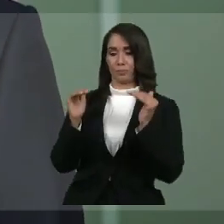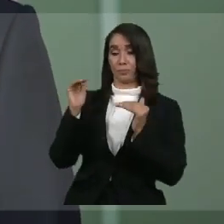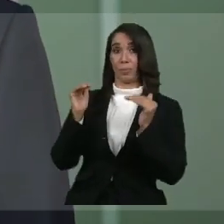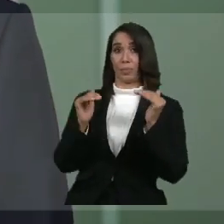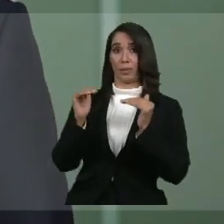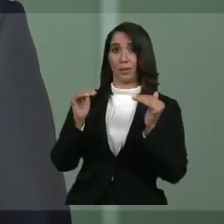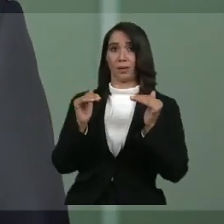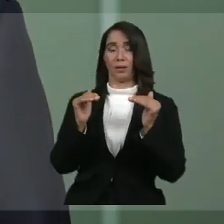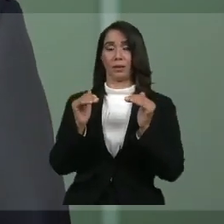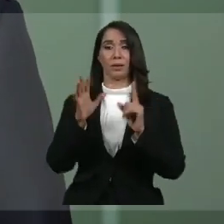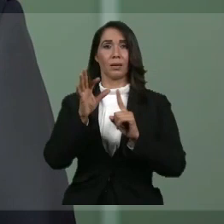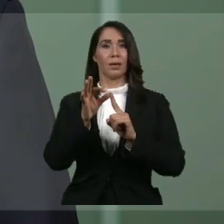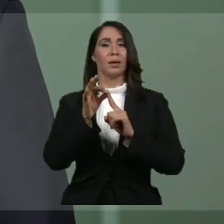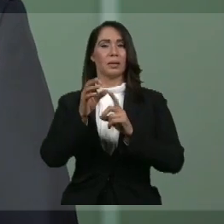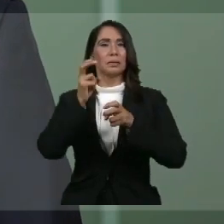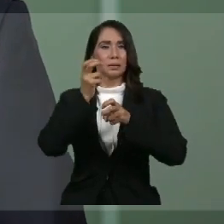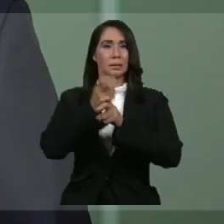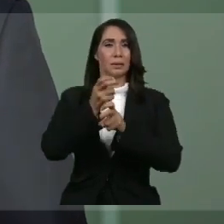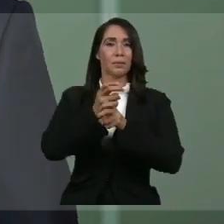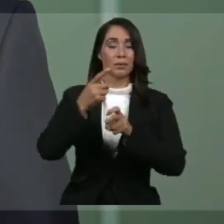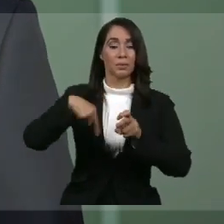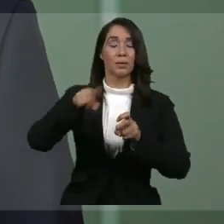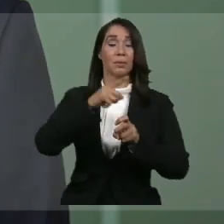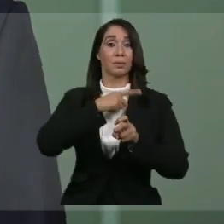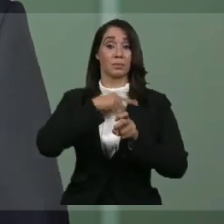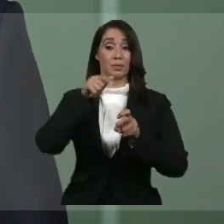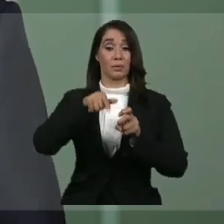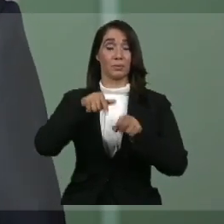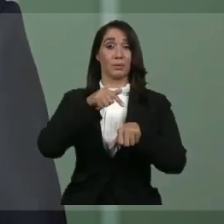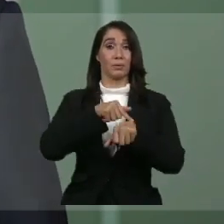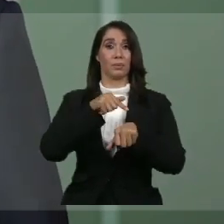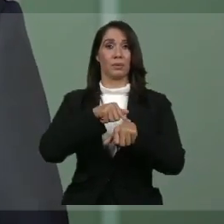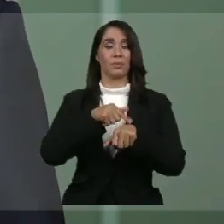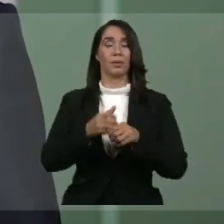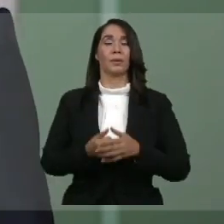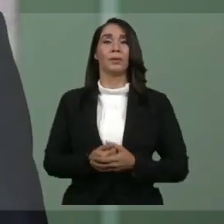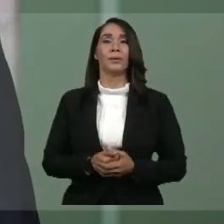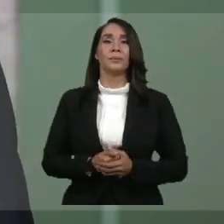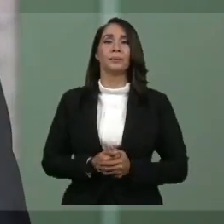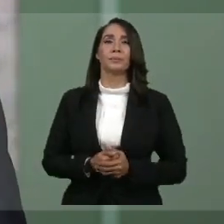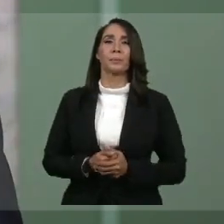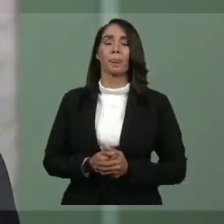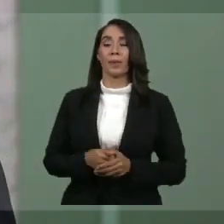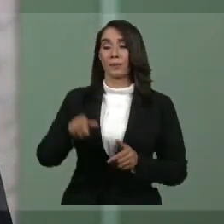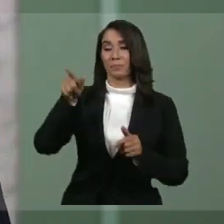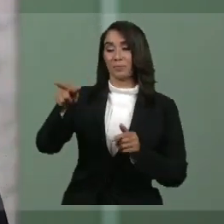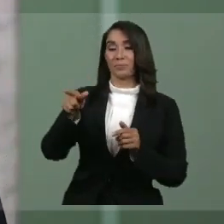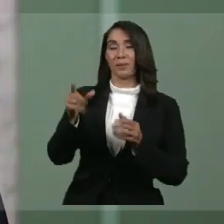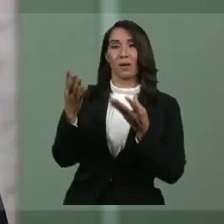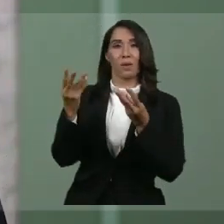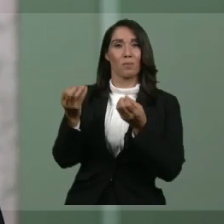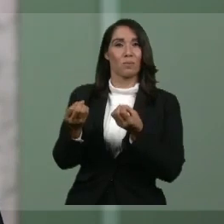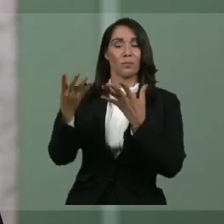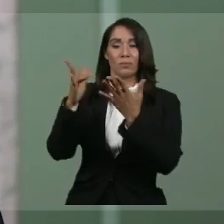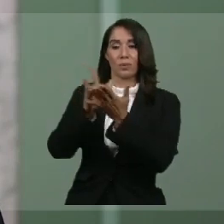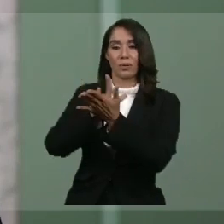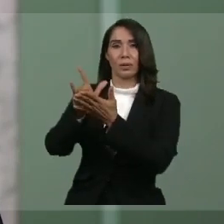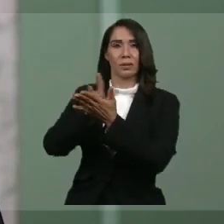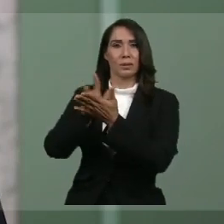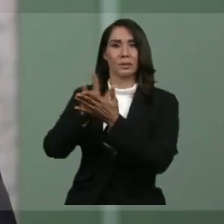es especialmente difícil para nosotros en este momento porque esas cifras de Estados Unidos son